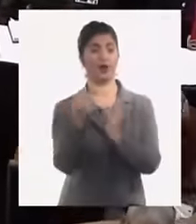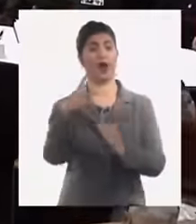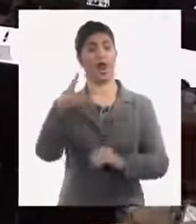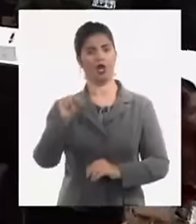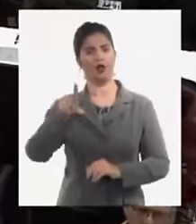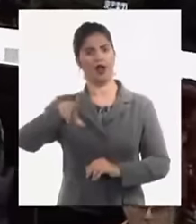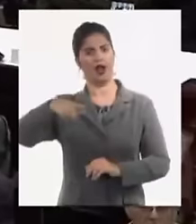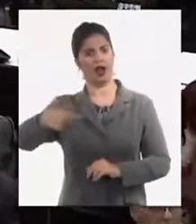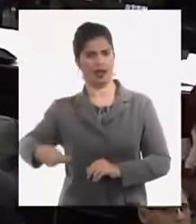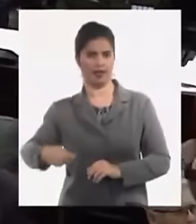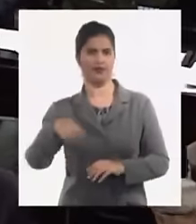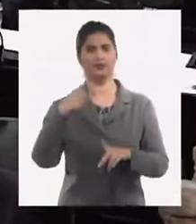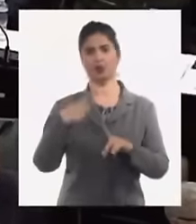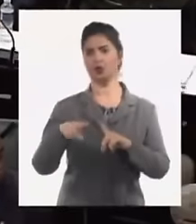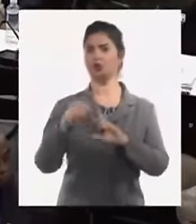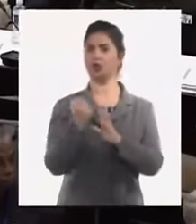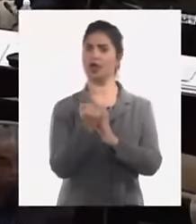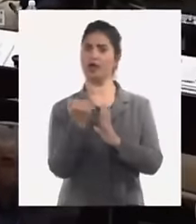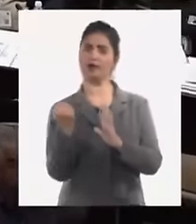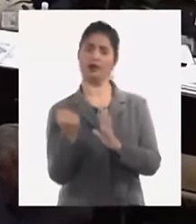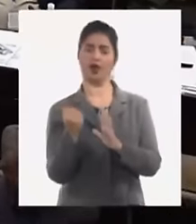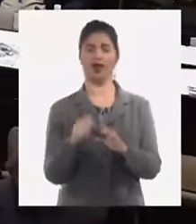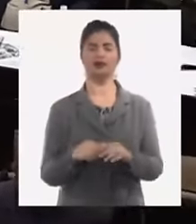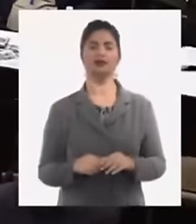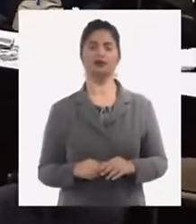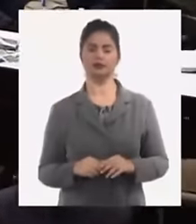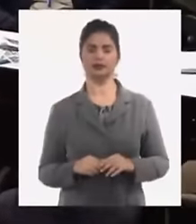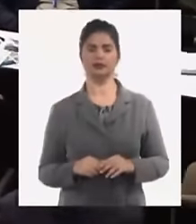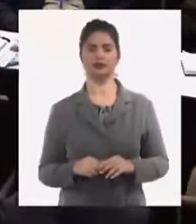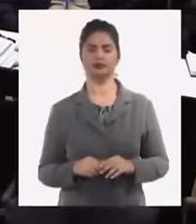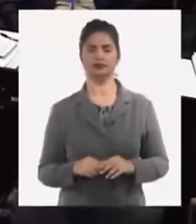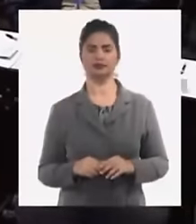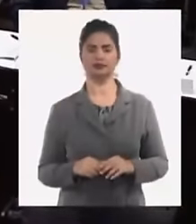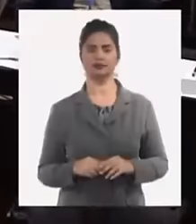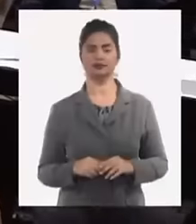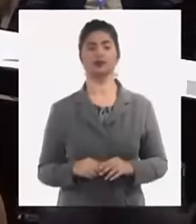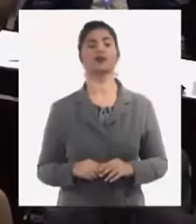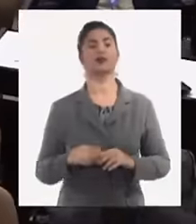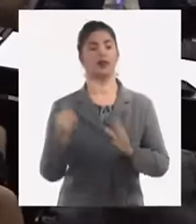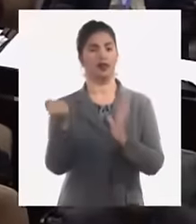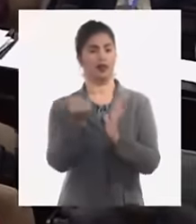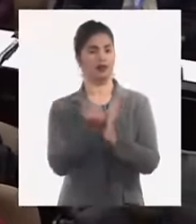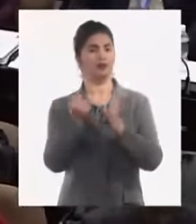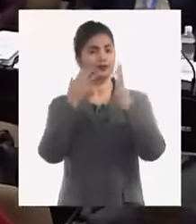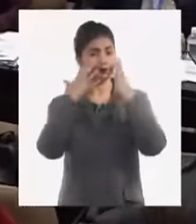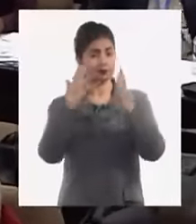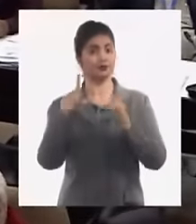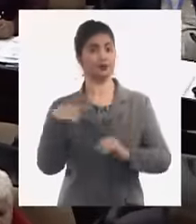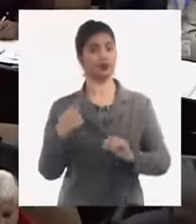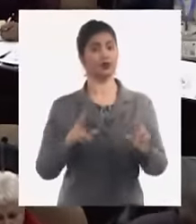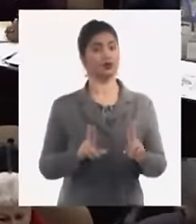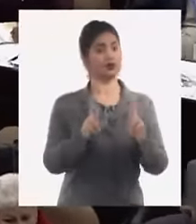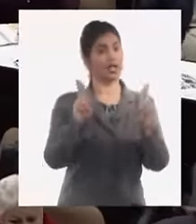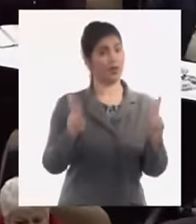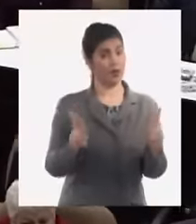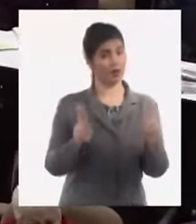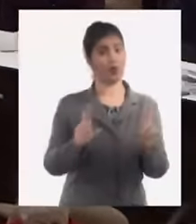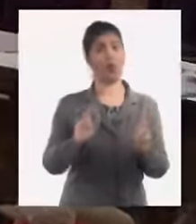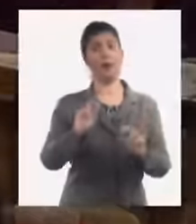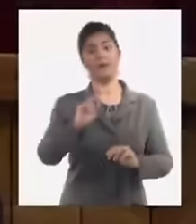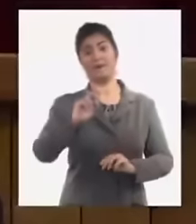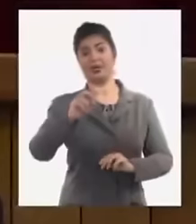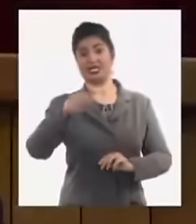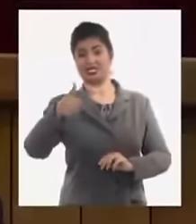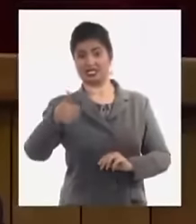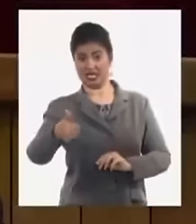aprobar es una cuestión que coincidimos el presidente y yo a partir